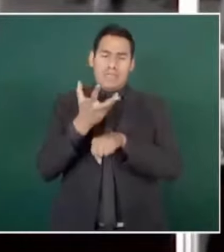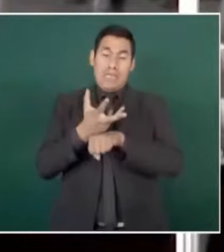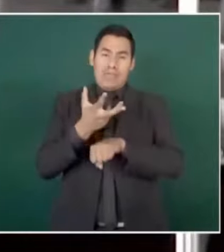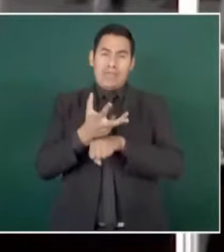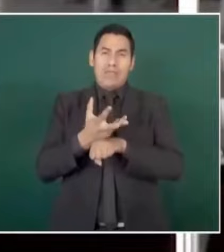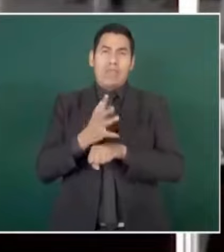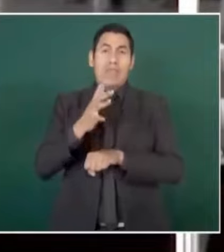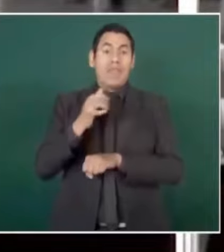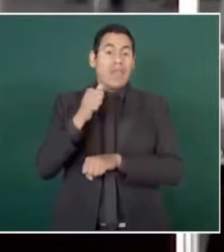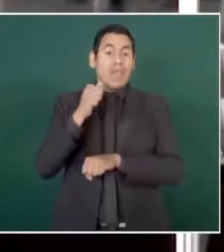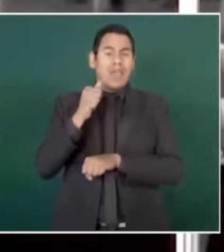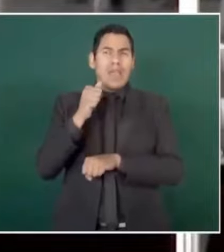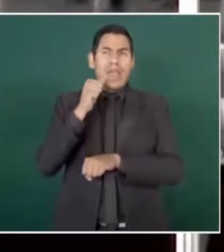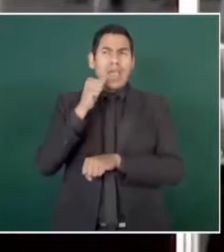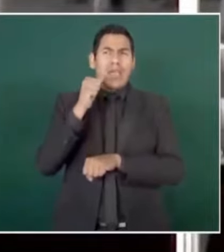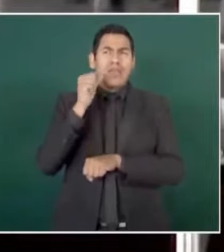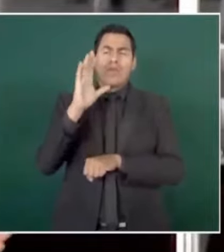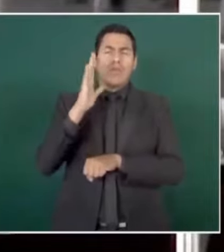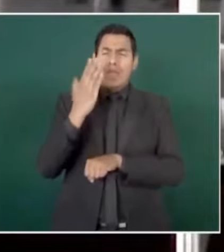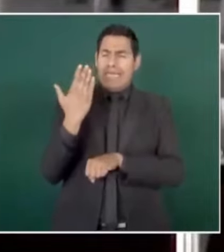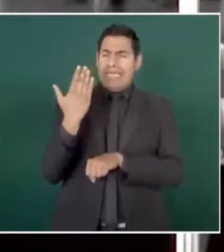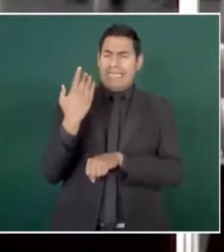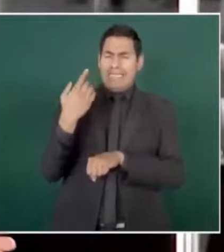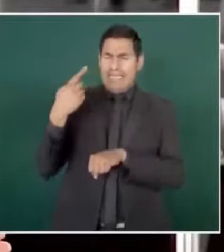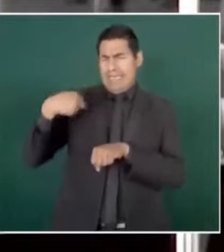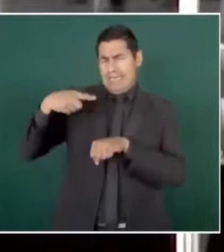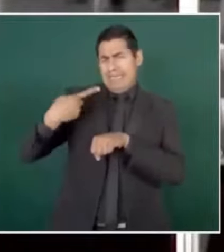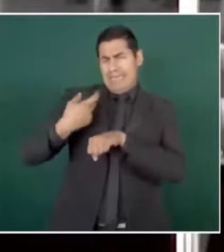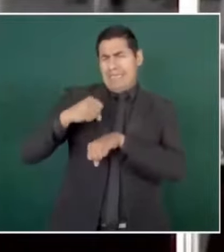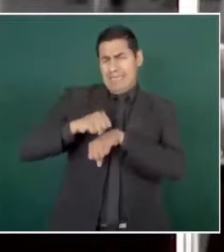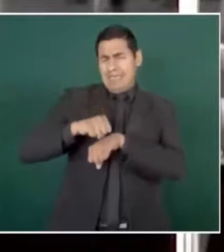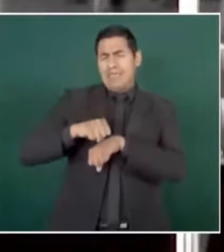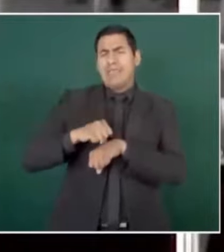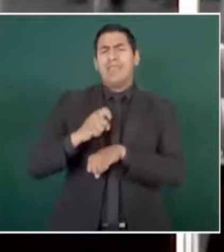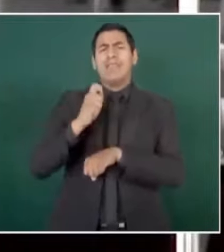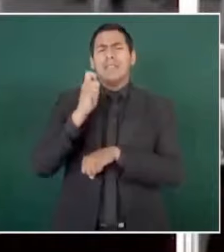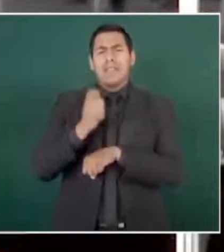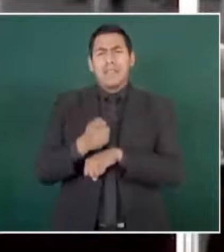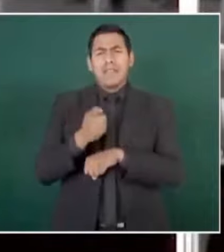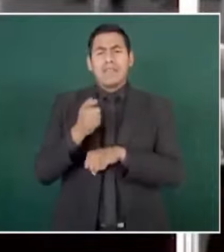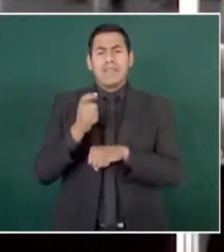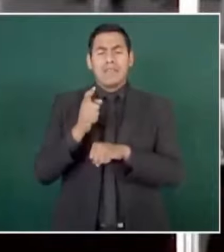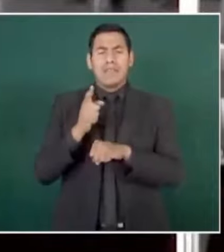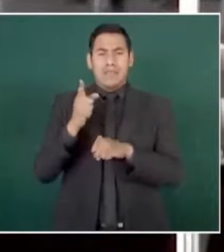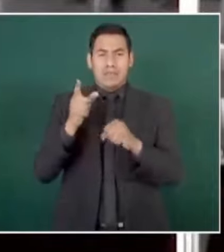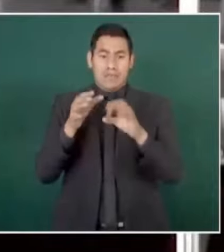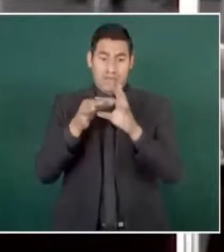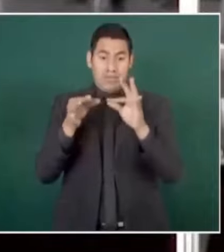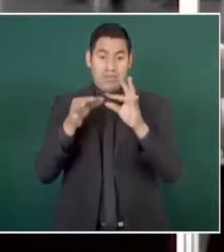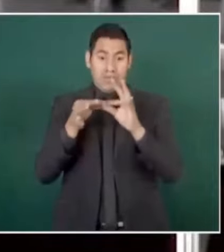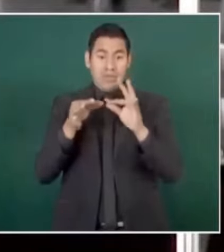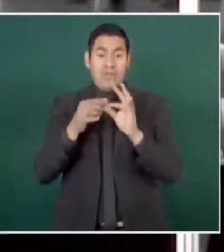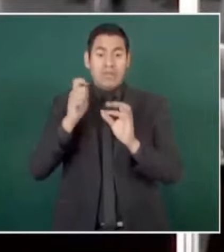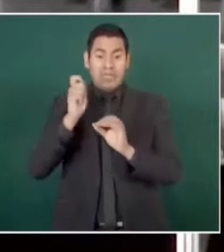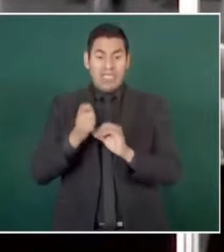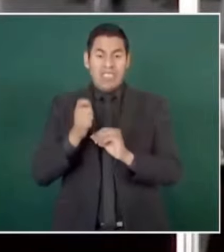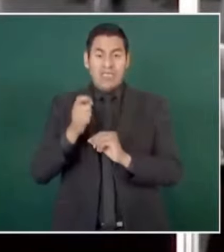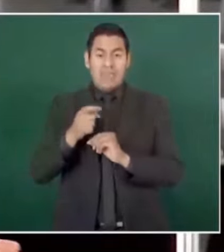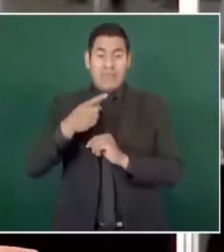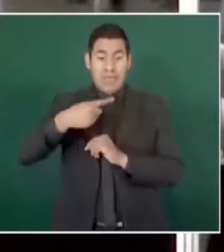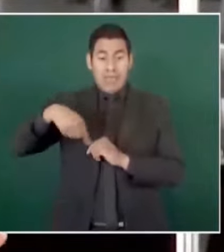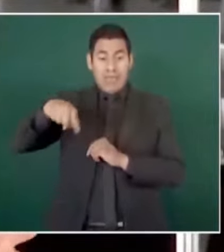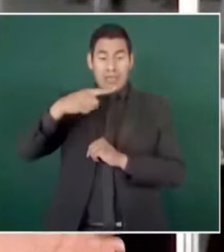Ayer, bueno, en esta semana, se dio a conocer que ya los candidatos, los eventuales